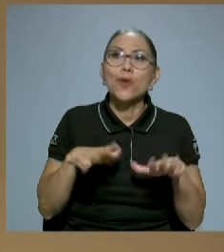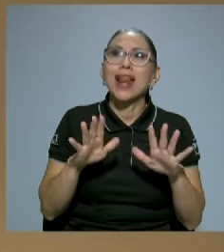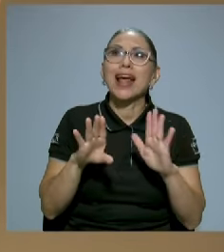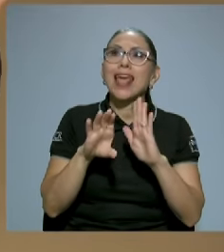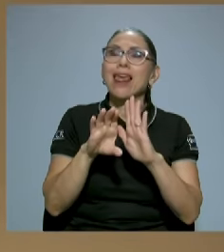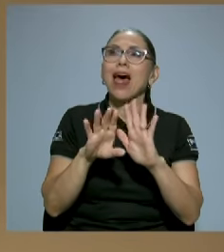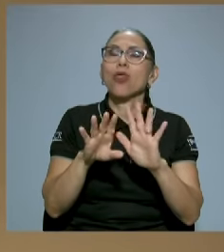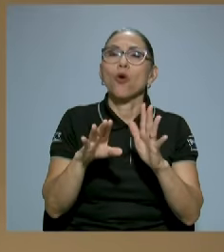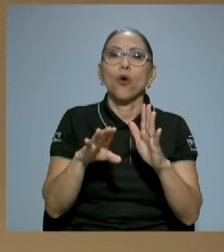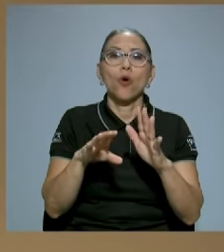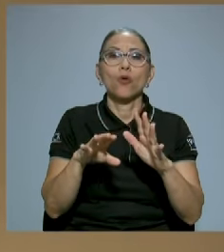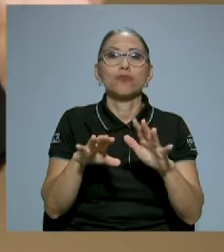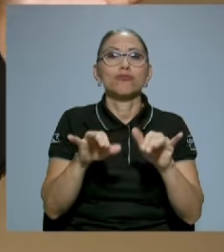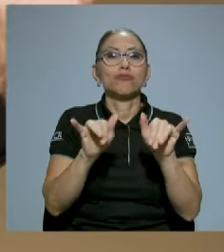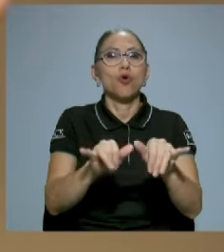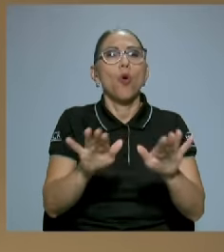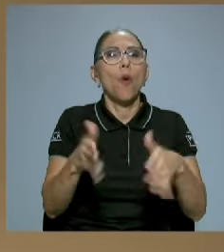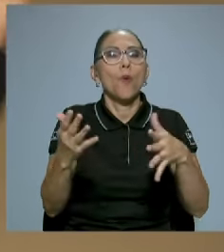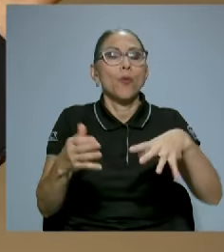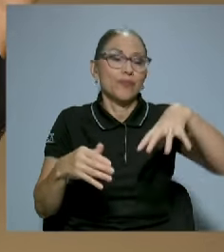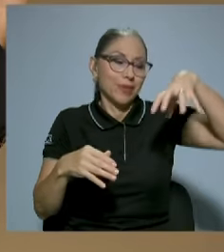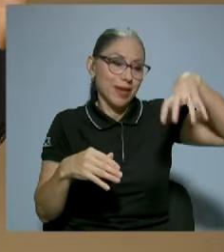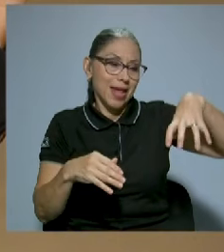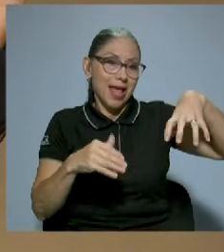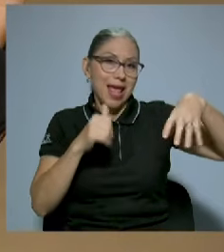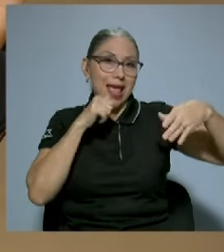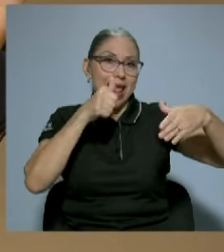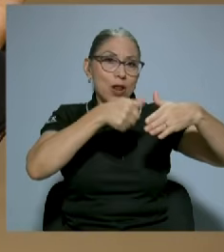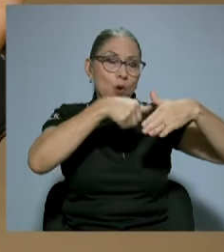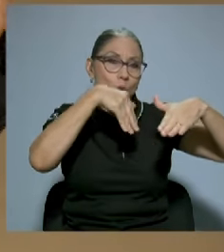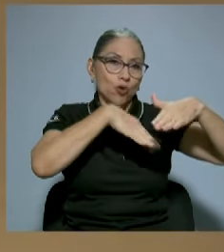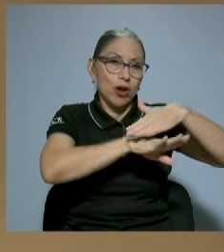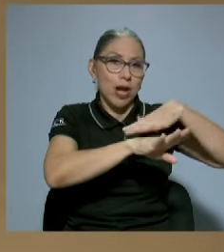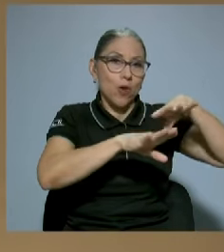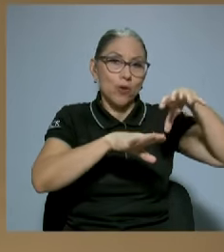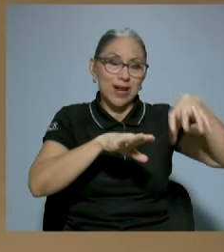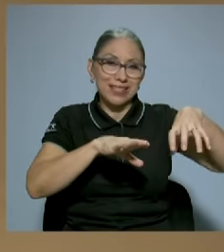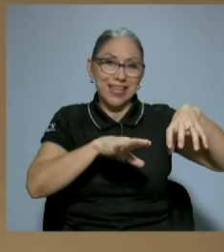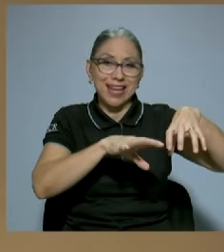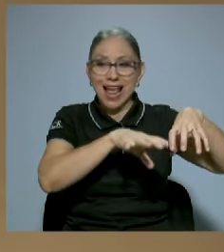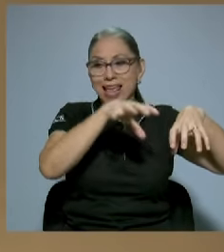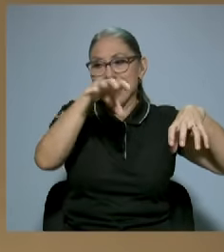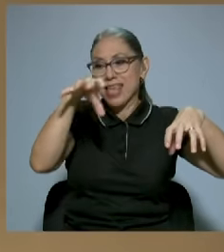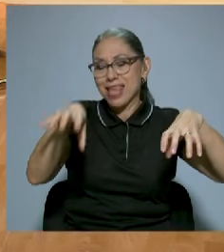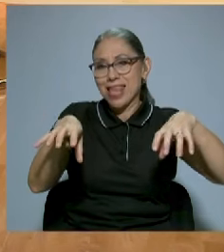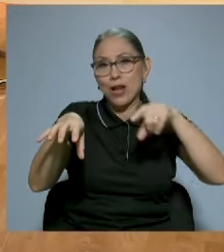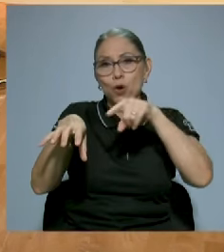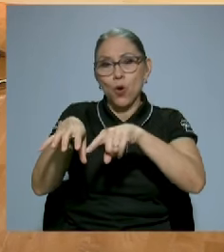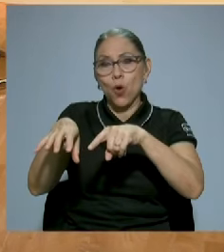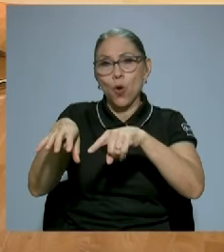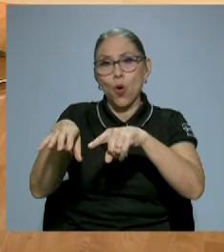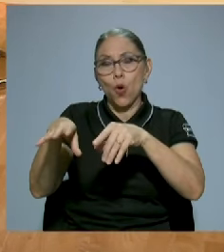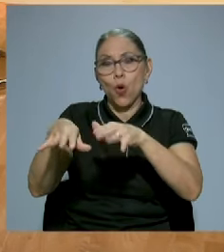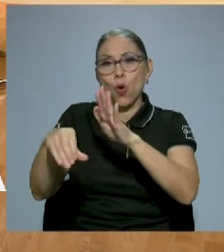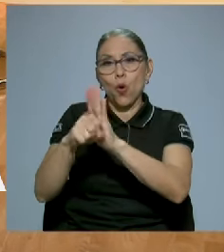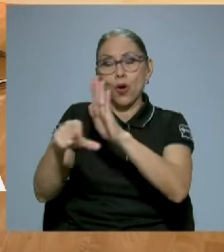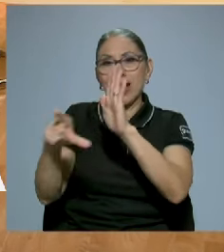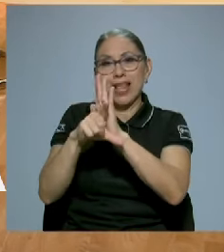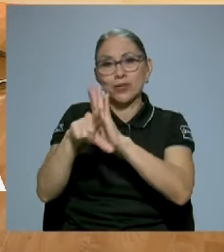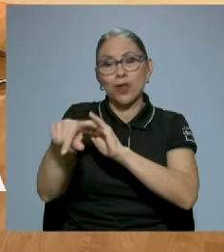esquina y el Congreso en la otra. Sí, hoy día ya sería,